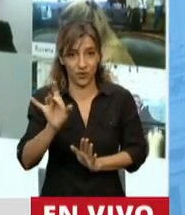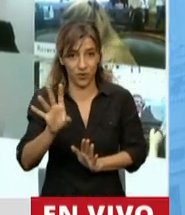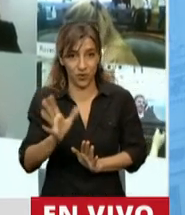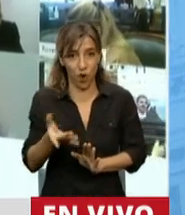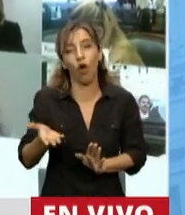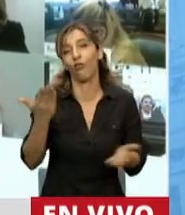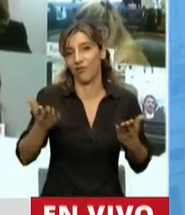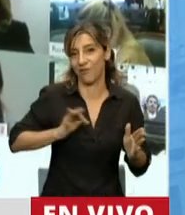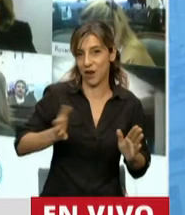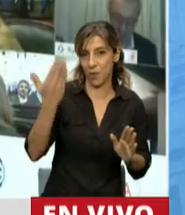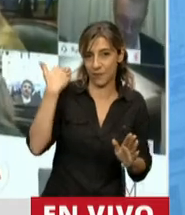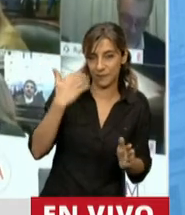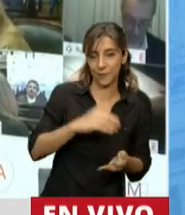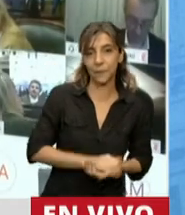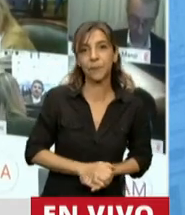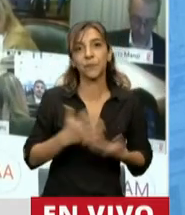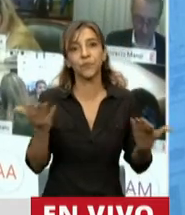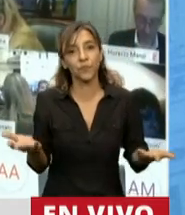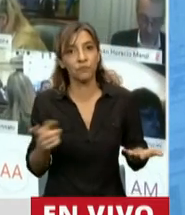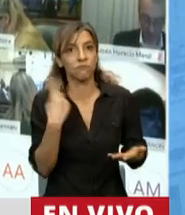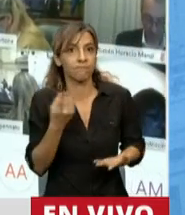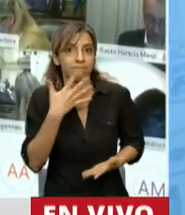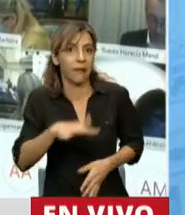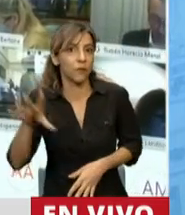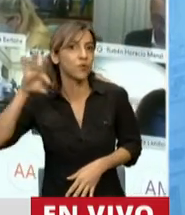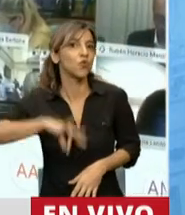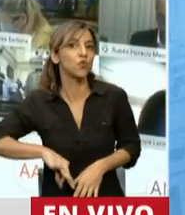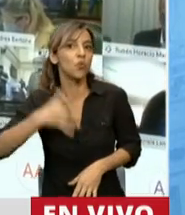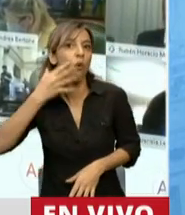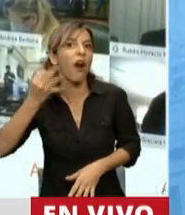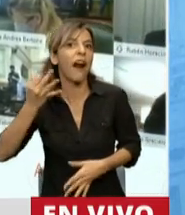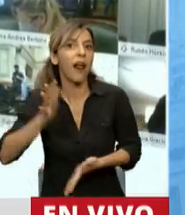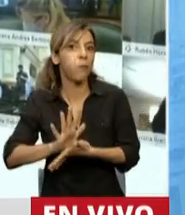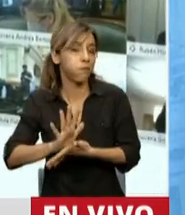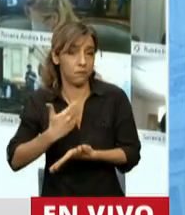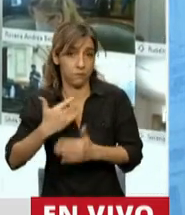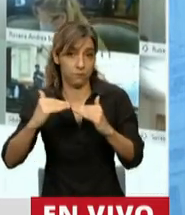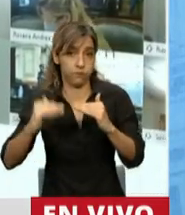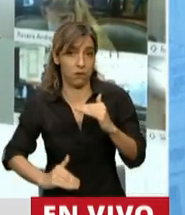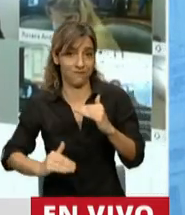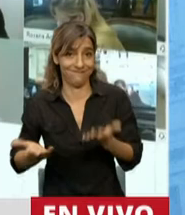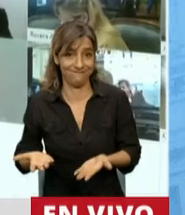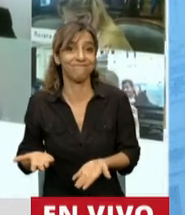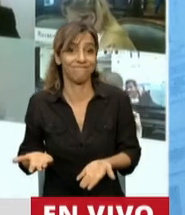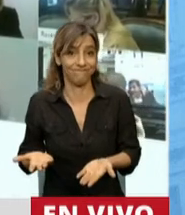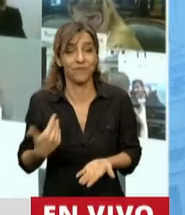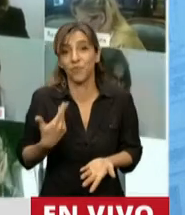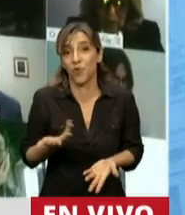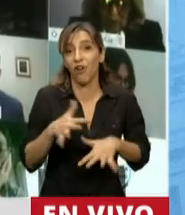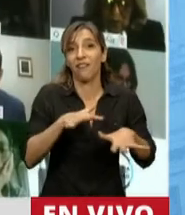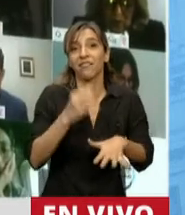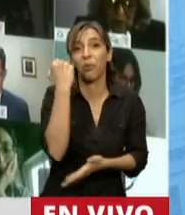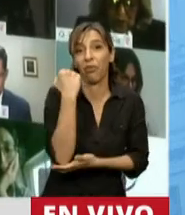cual, en realidad, se registra una fuerte caída de los ingresos reales, por supuesto, a partir de la enorme caída de la actividad